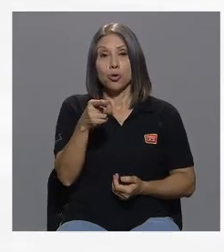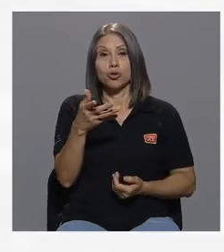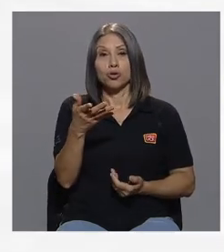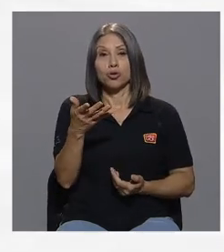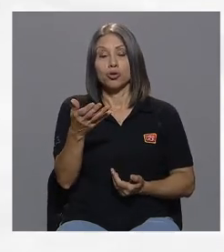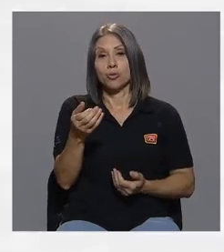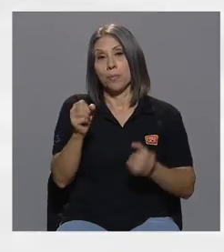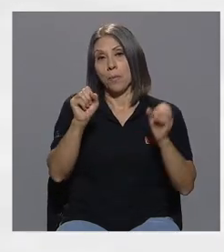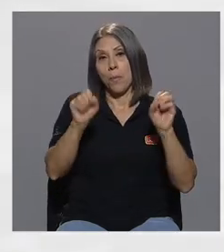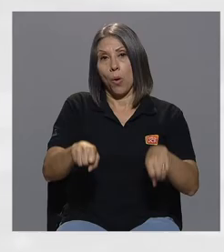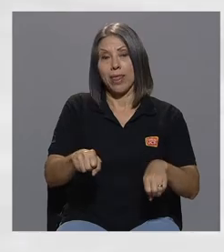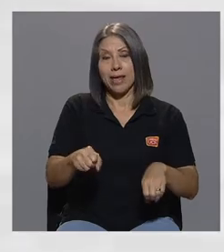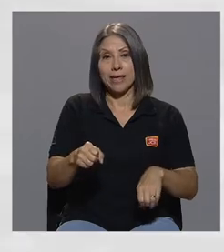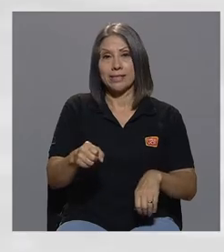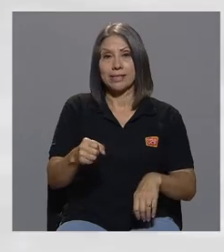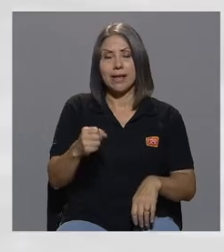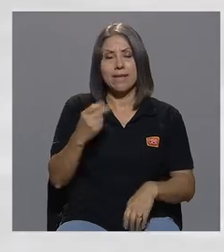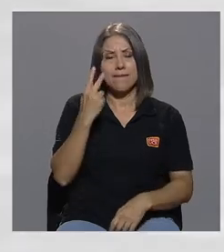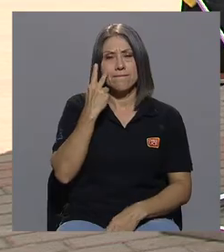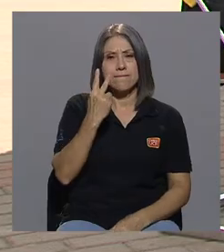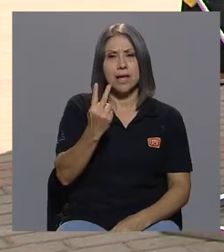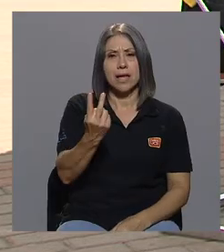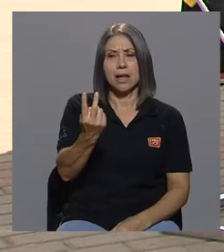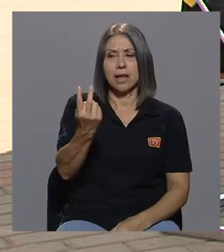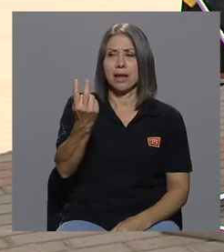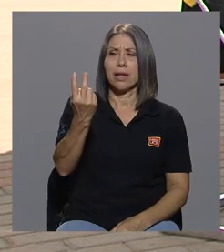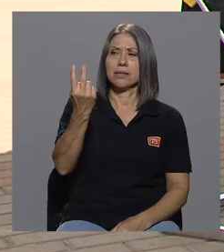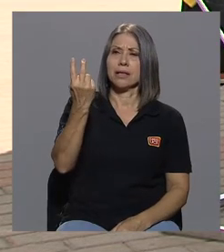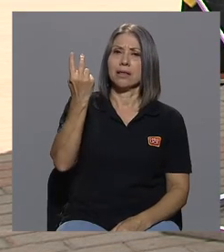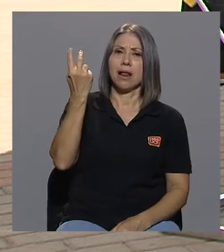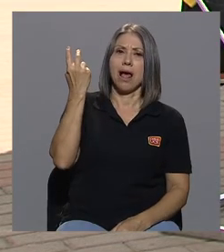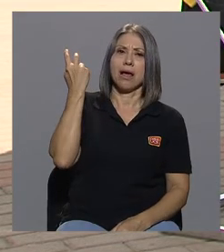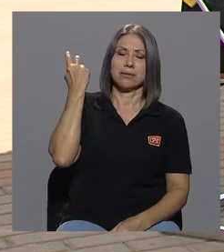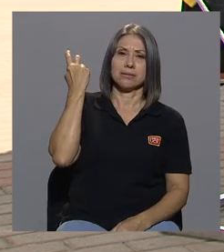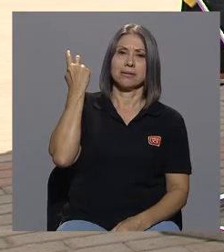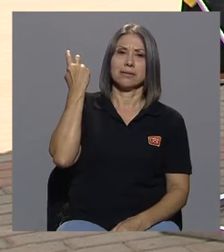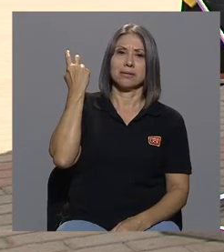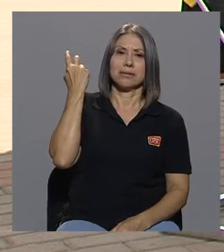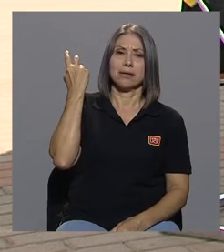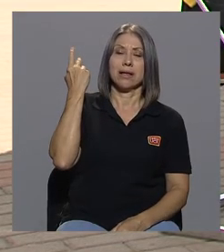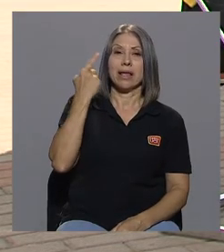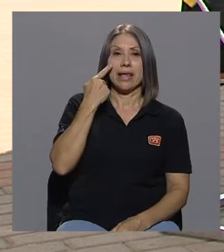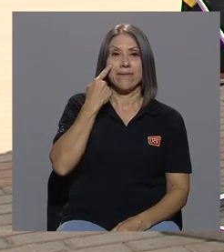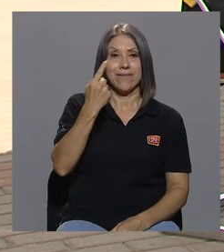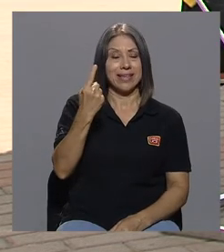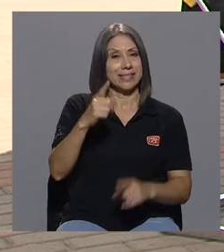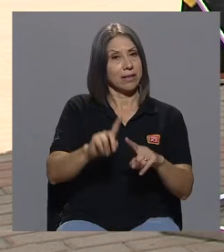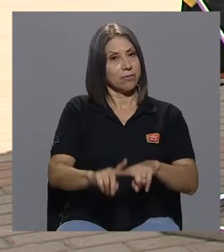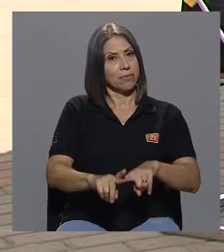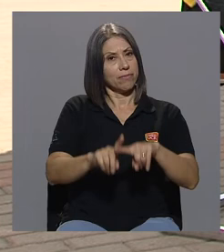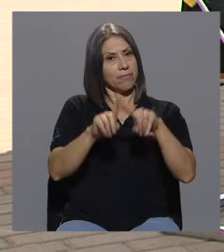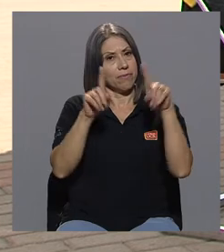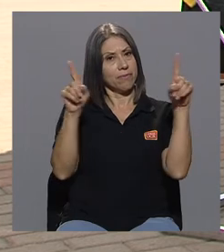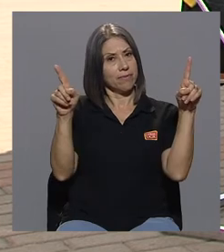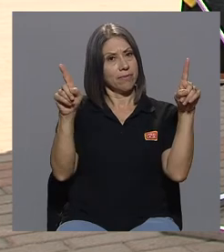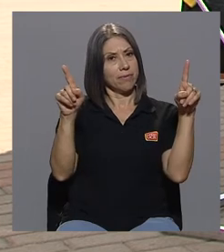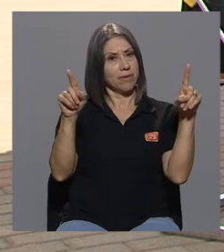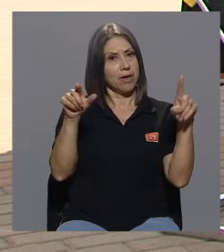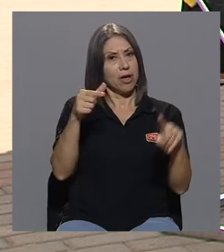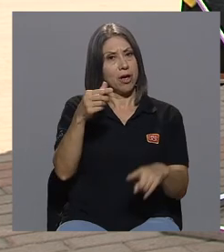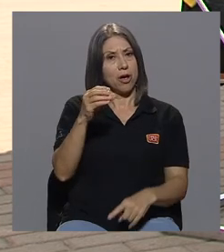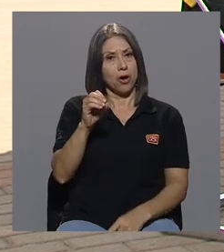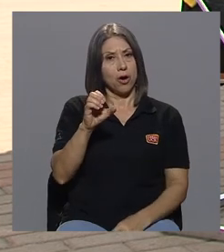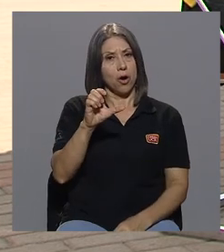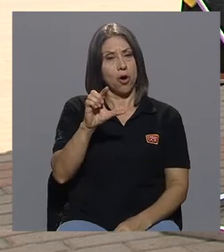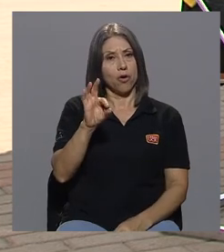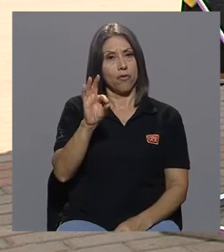volver a ver hacia atrás y ves el otro lado el Golfo de Nicolche traspasando